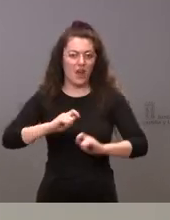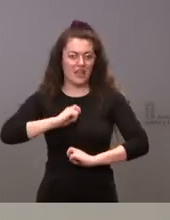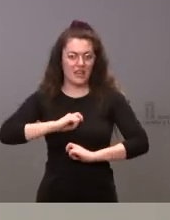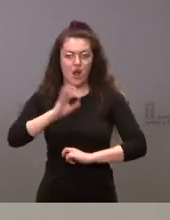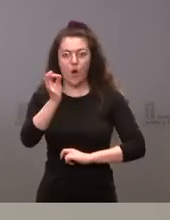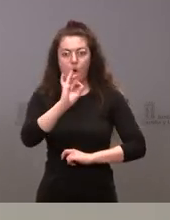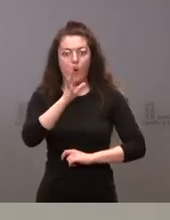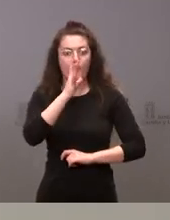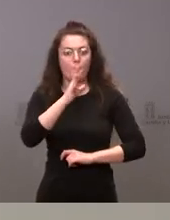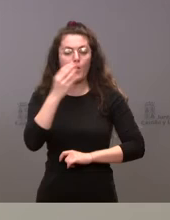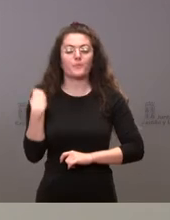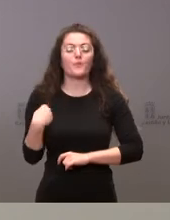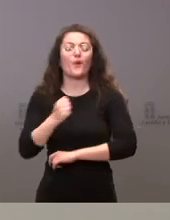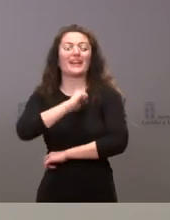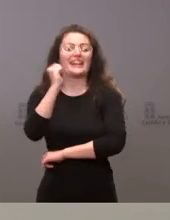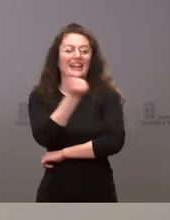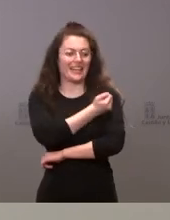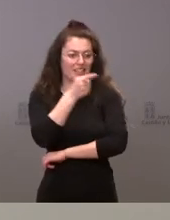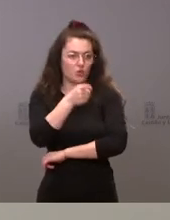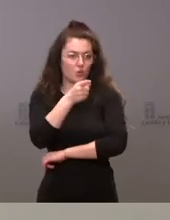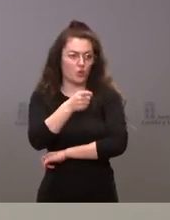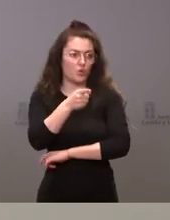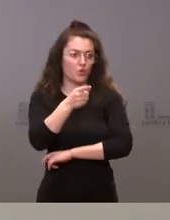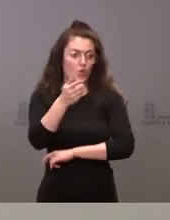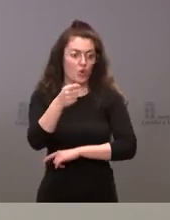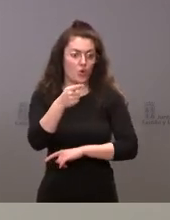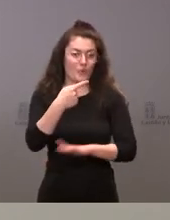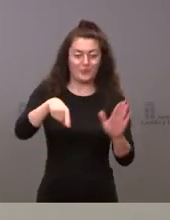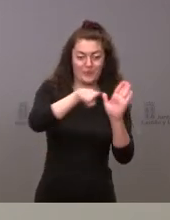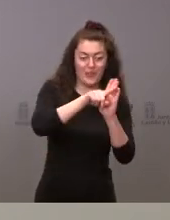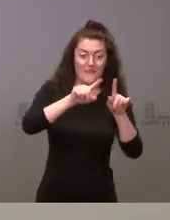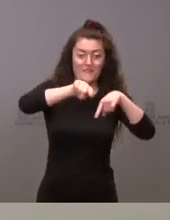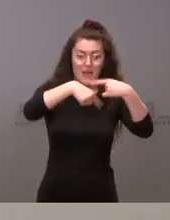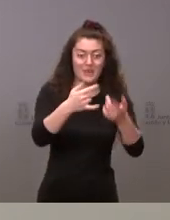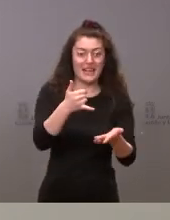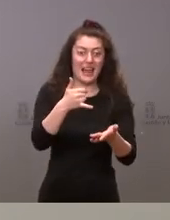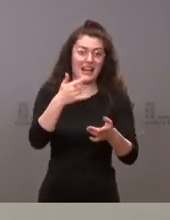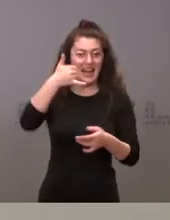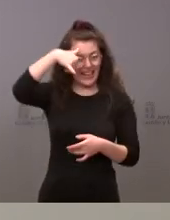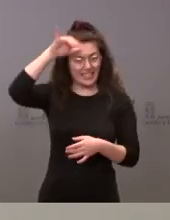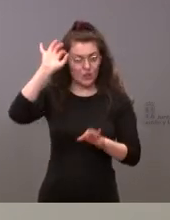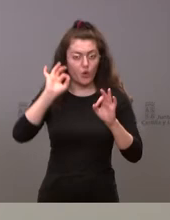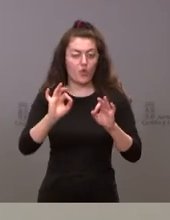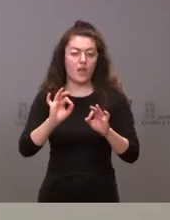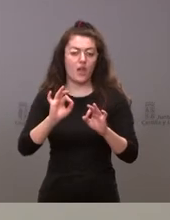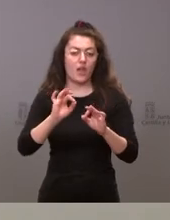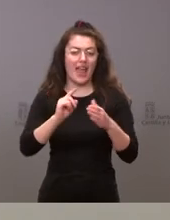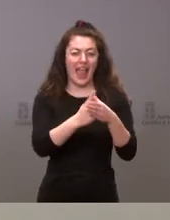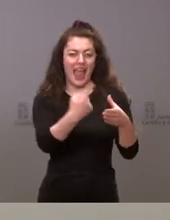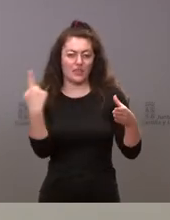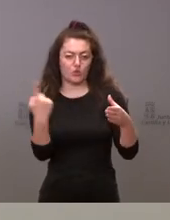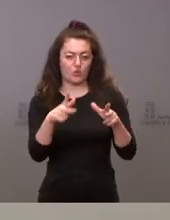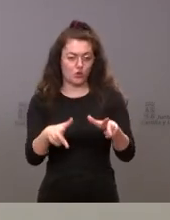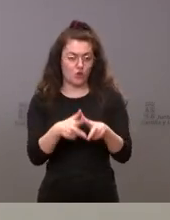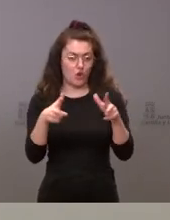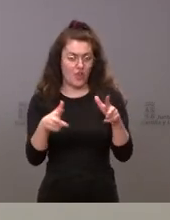familia de igualdad de oportunidades como familias en riesgo de exclusión social esas cantidades se pagaron y por tanto no excluimos que en el